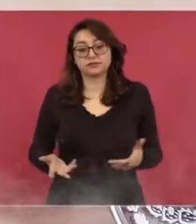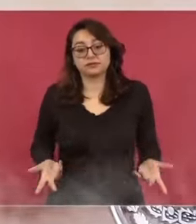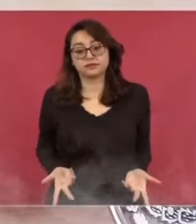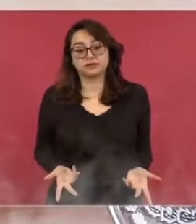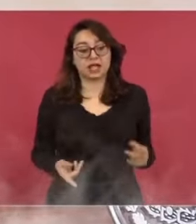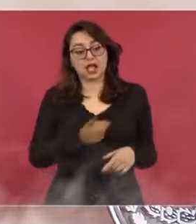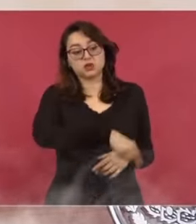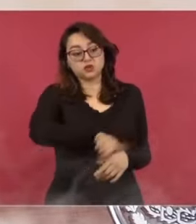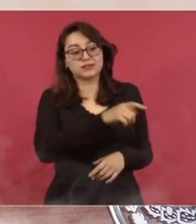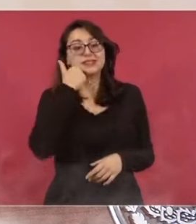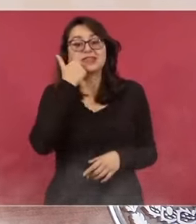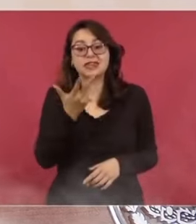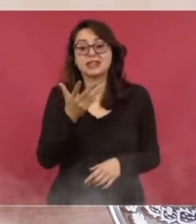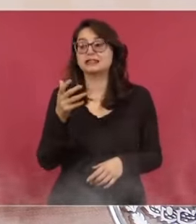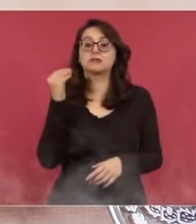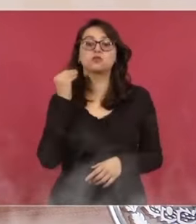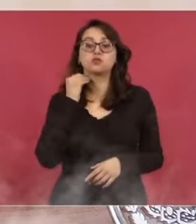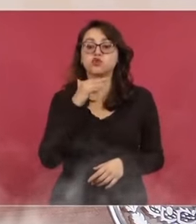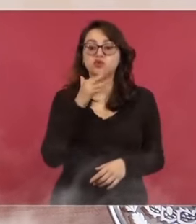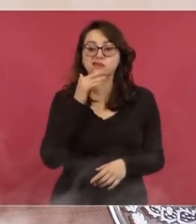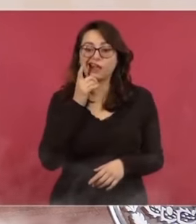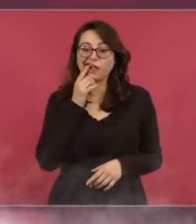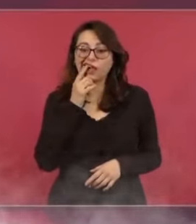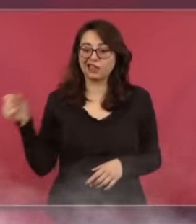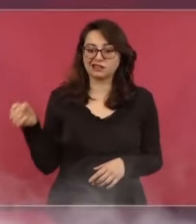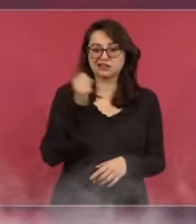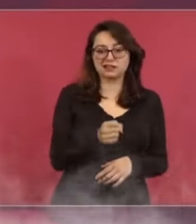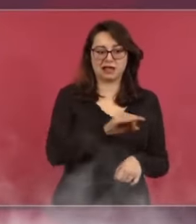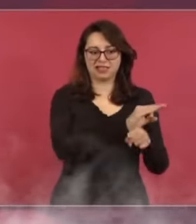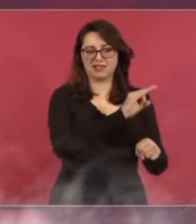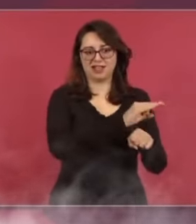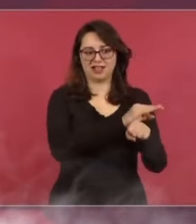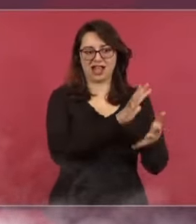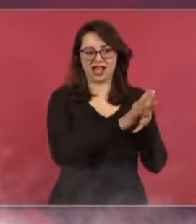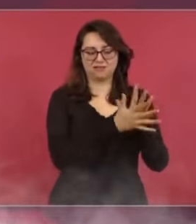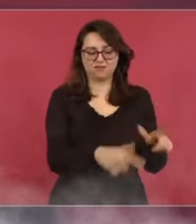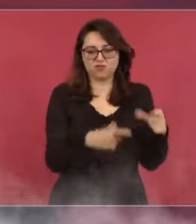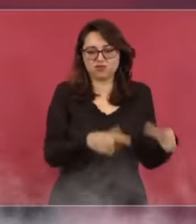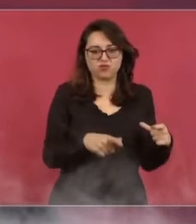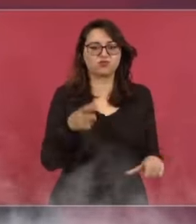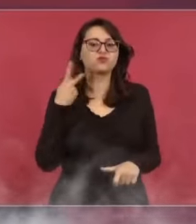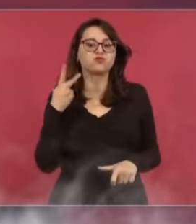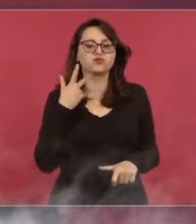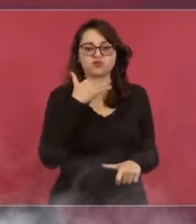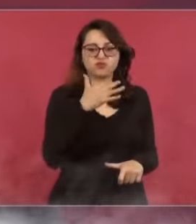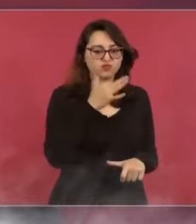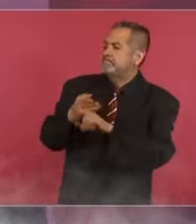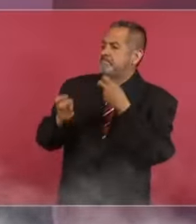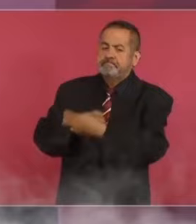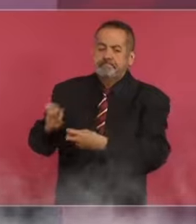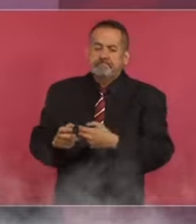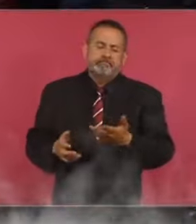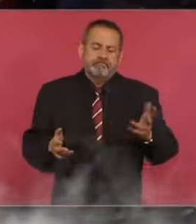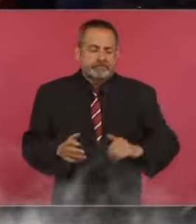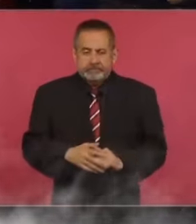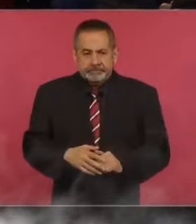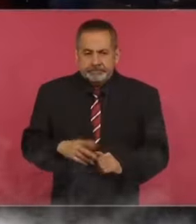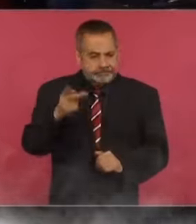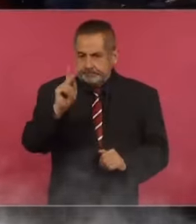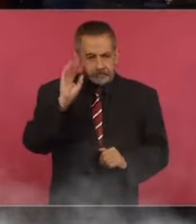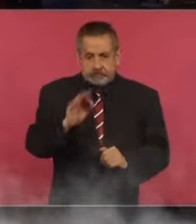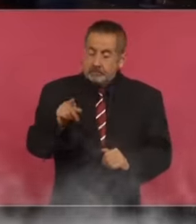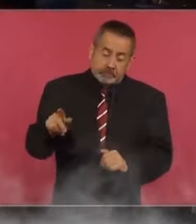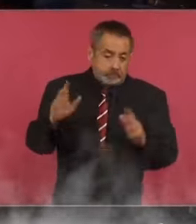corruptos para proteger intereses de la oligarquía y de la delincuencia, pero